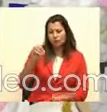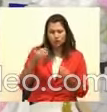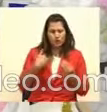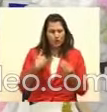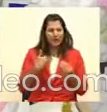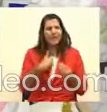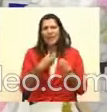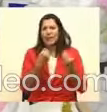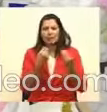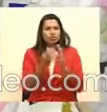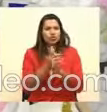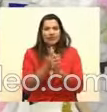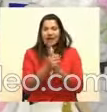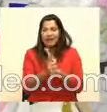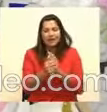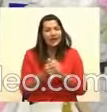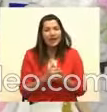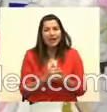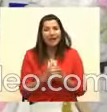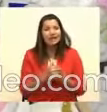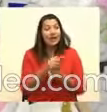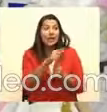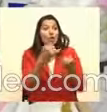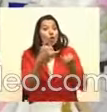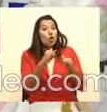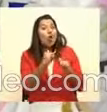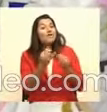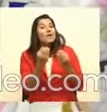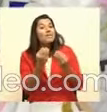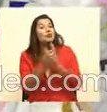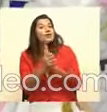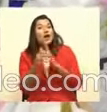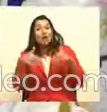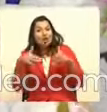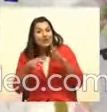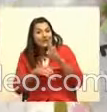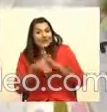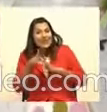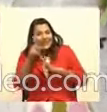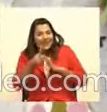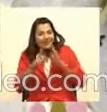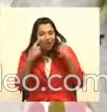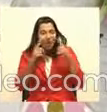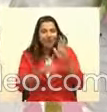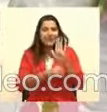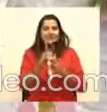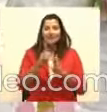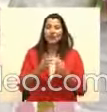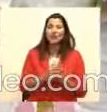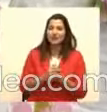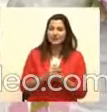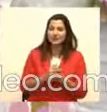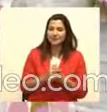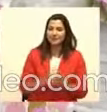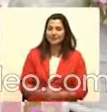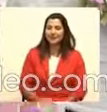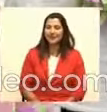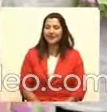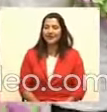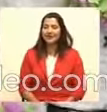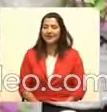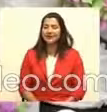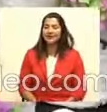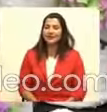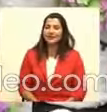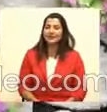que todavía tiene más y las tiene ahí escondidas porque hay que explotarle más. No, no. después de ver esto y puede hacer cualquier cosa. Sí, sí. O